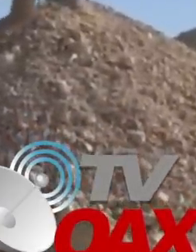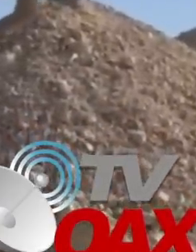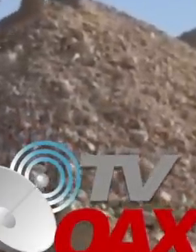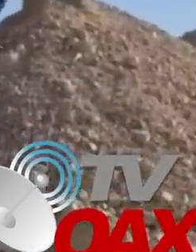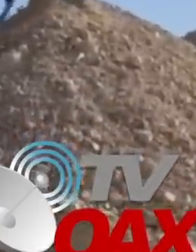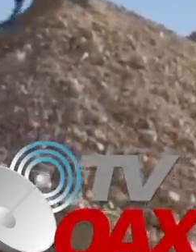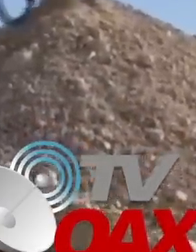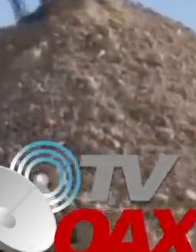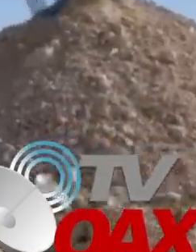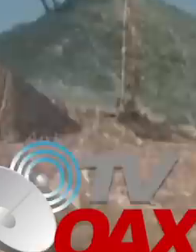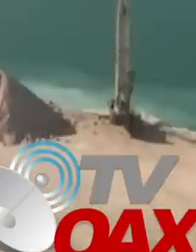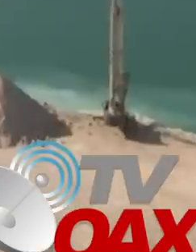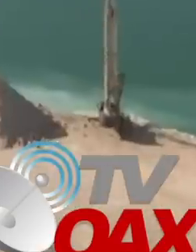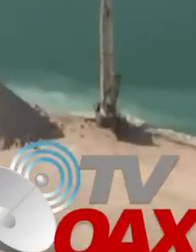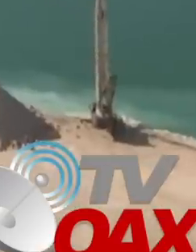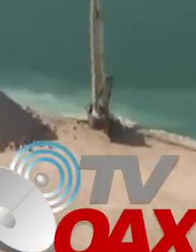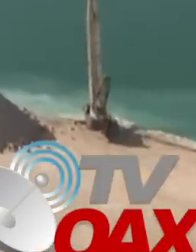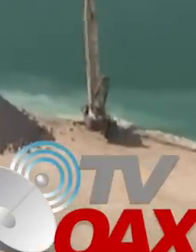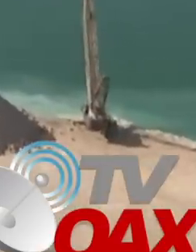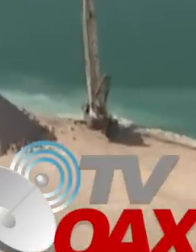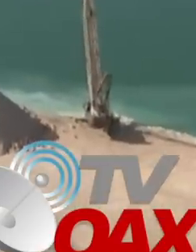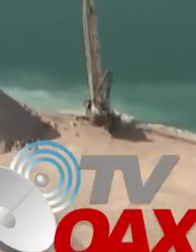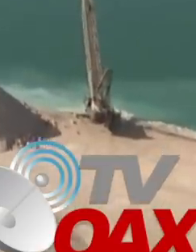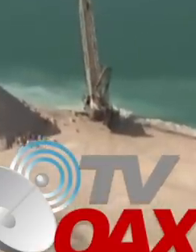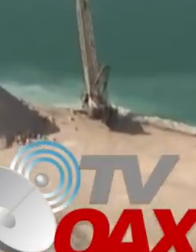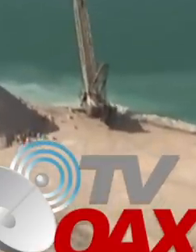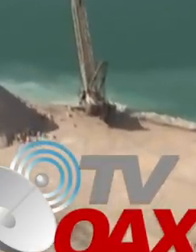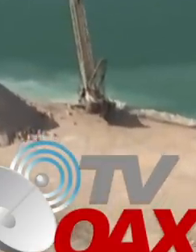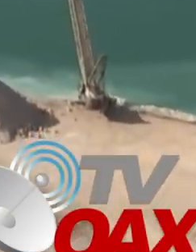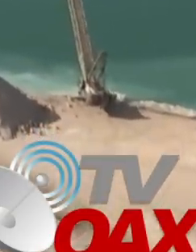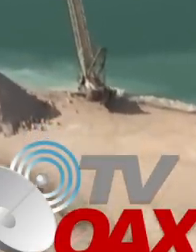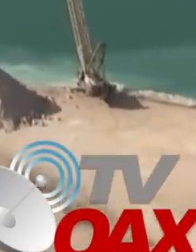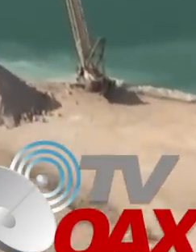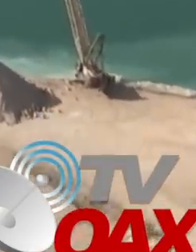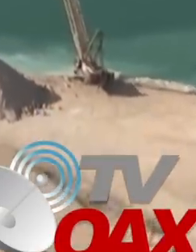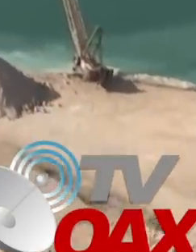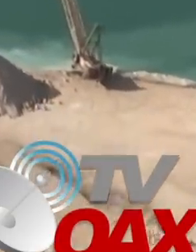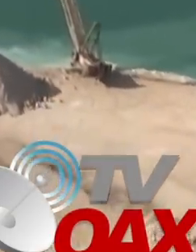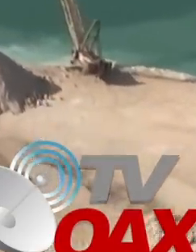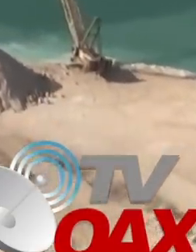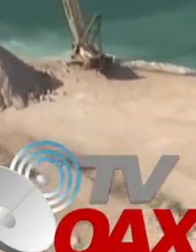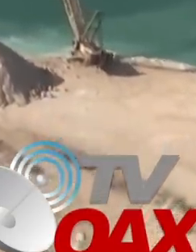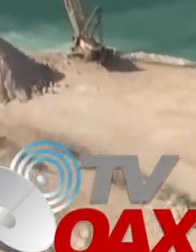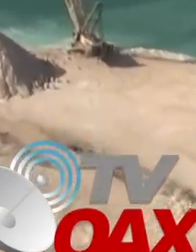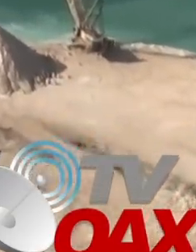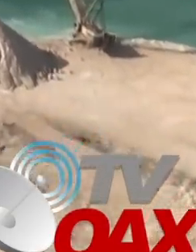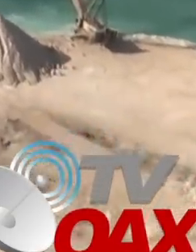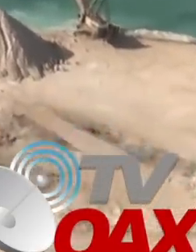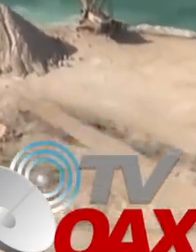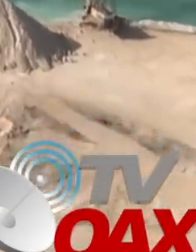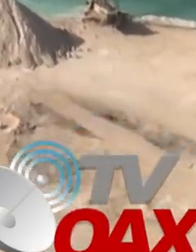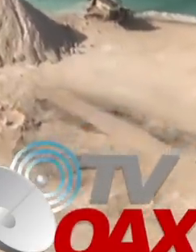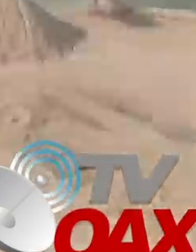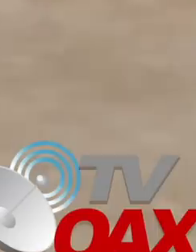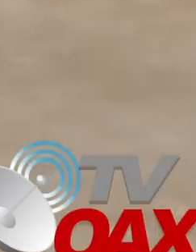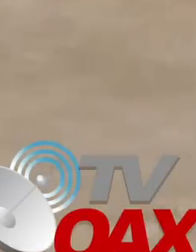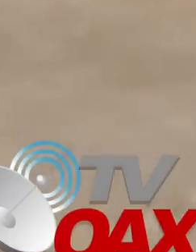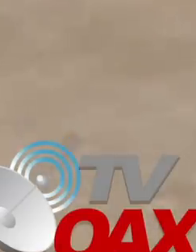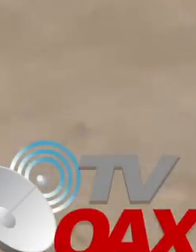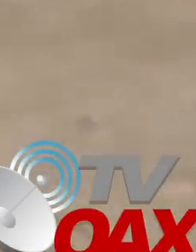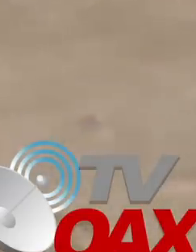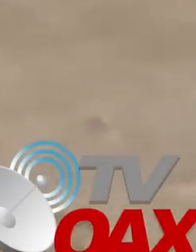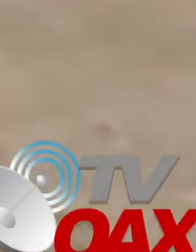Ya se mandó a hacer un avalúo, 6.500 millones aproximadamente.